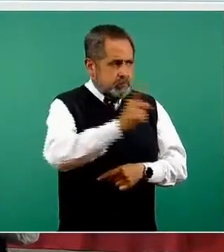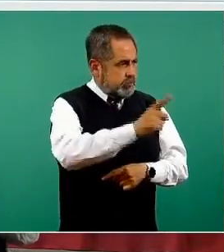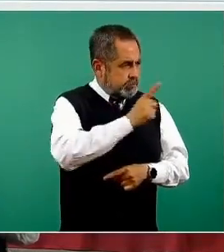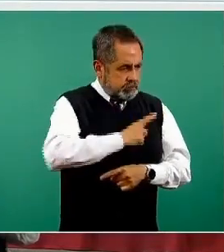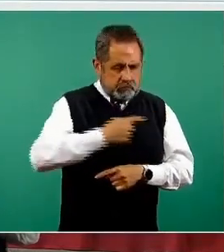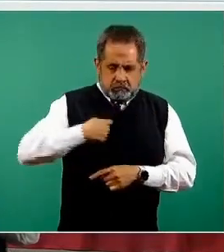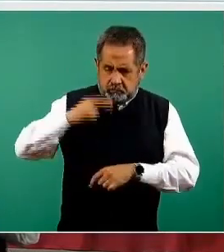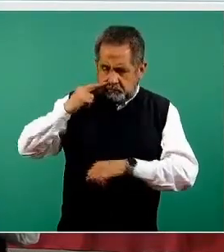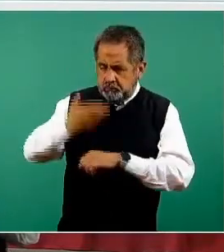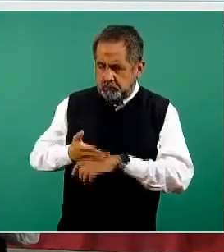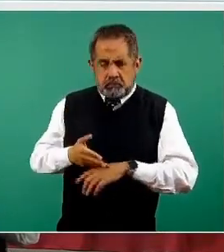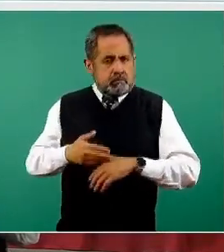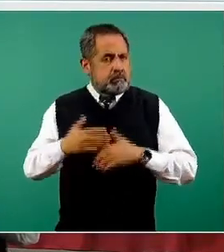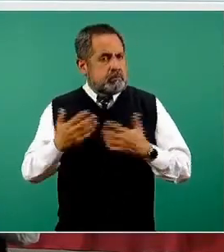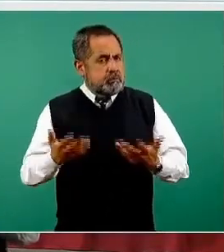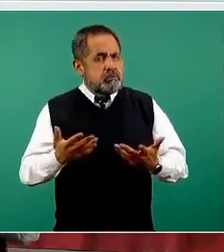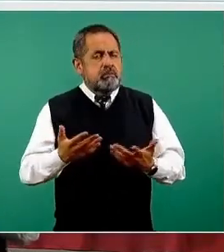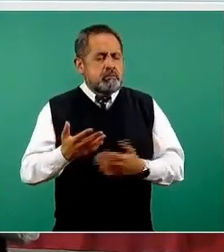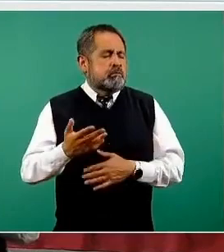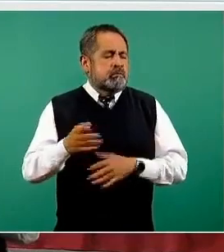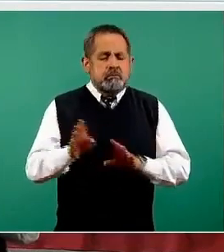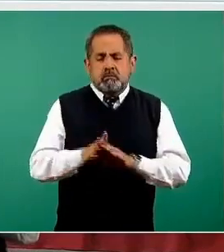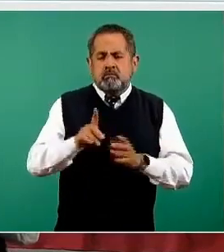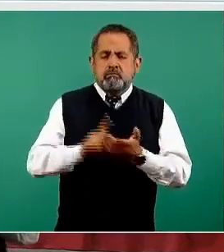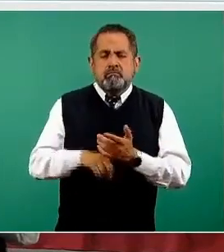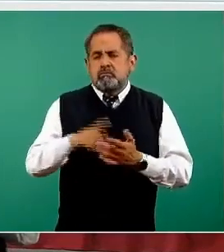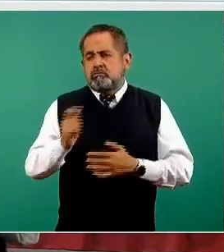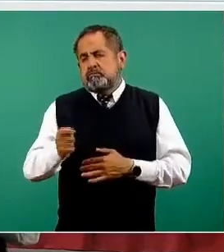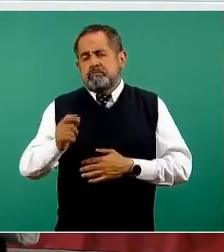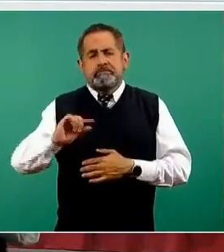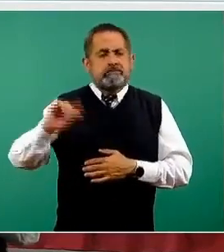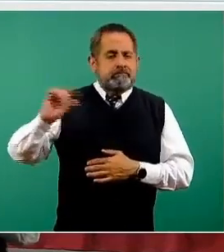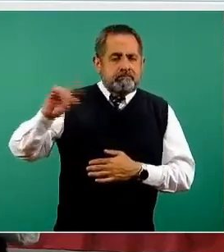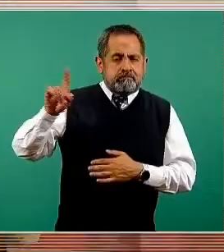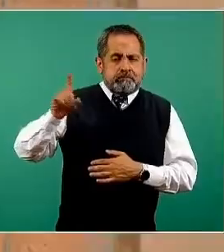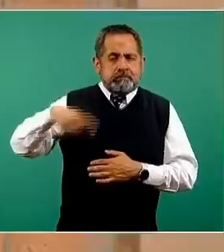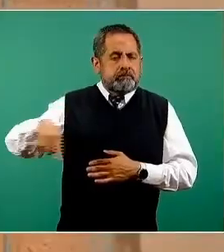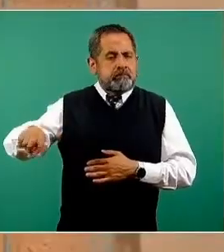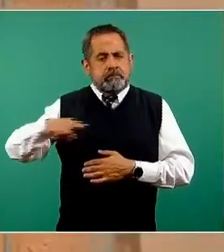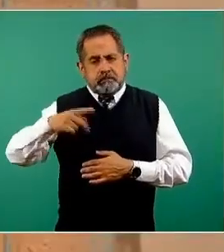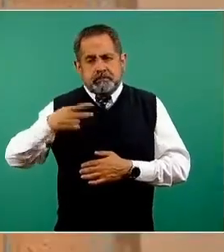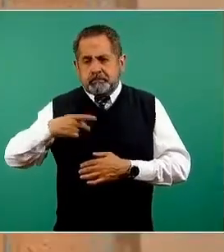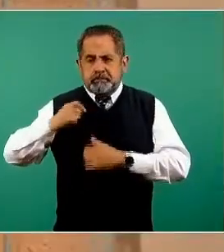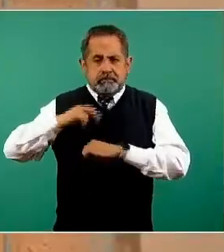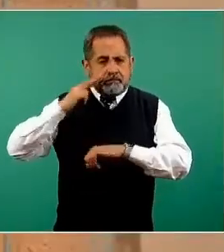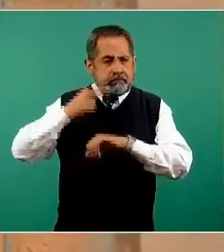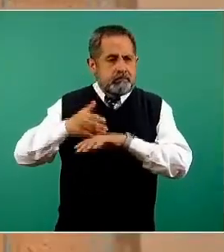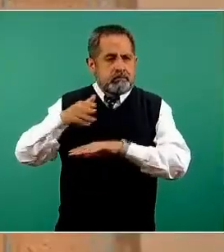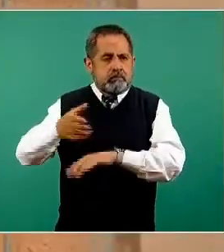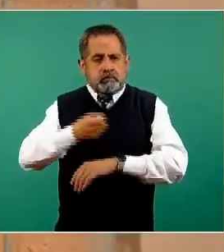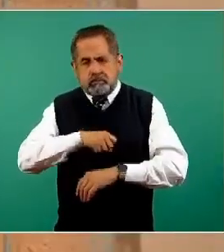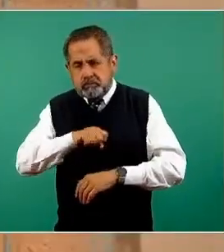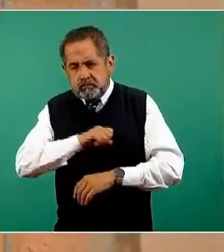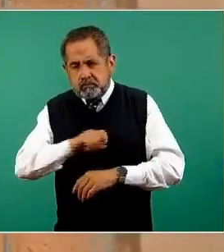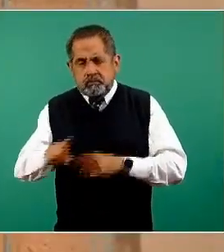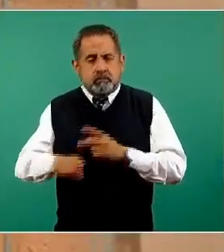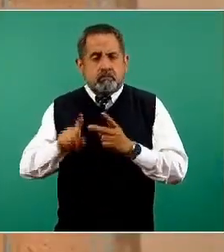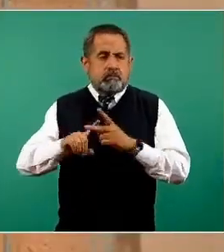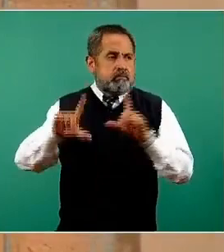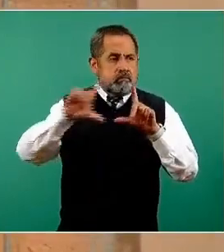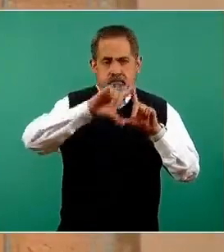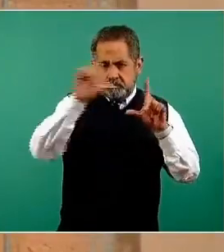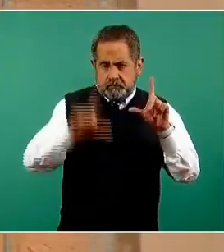toca dentro de esta epidemia. Estamos hablando tanto de las autoridades sanitarias en un nivel federal, así como un nivel